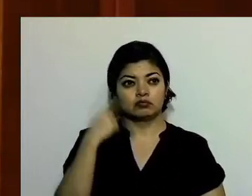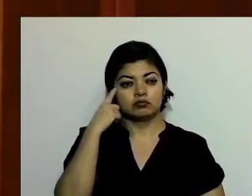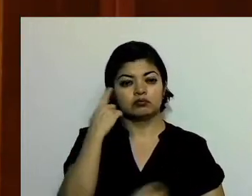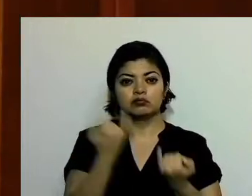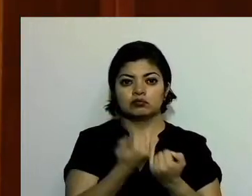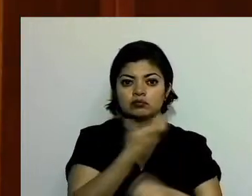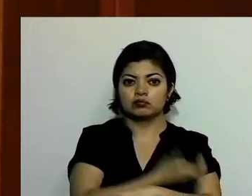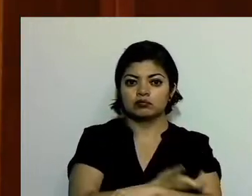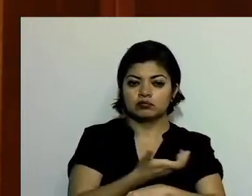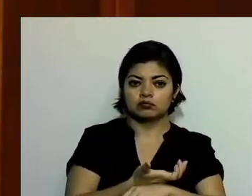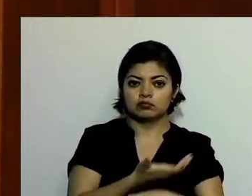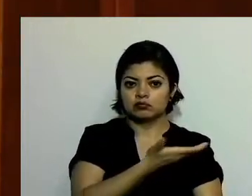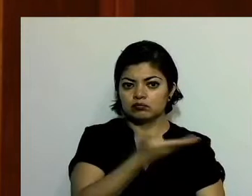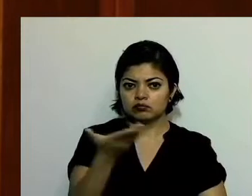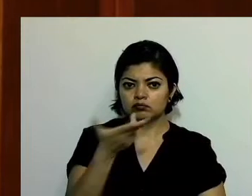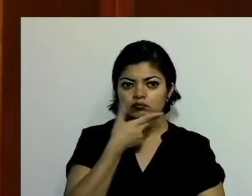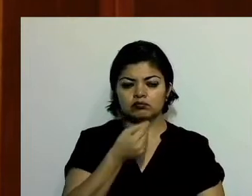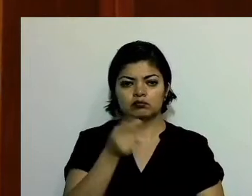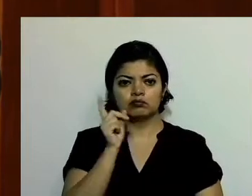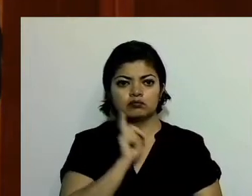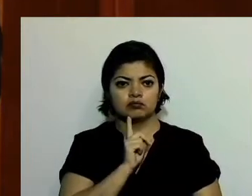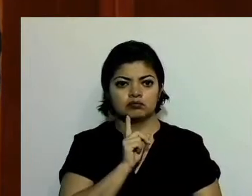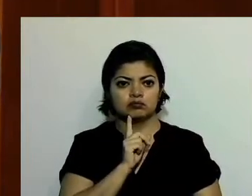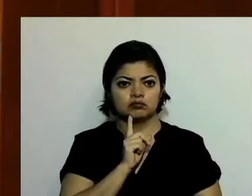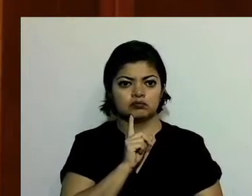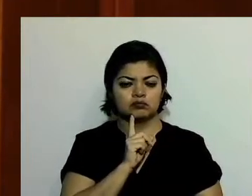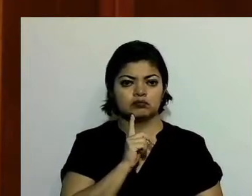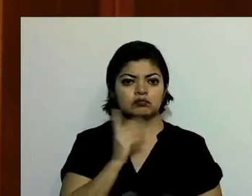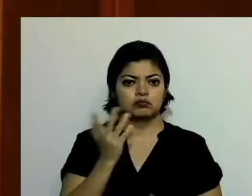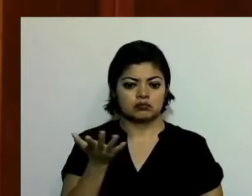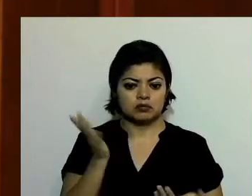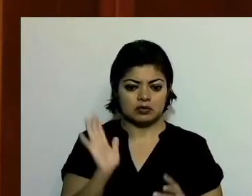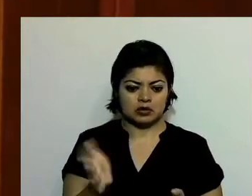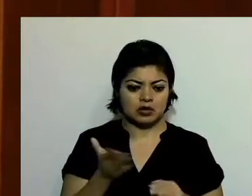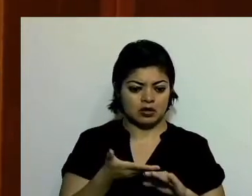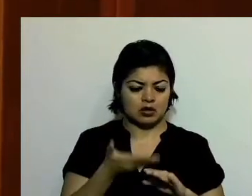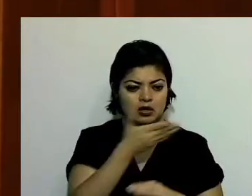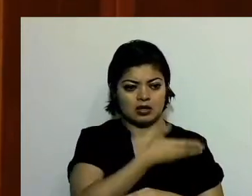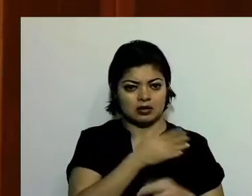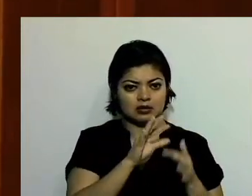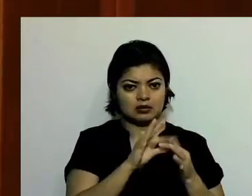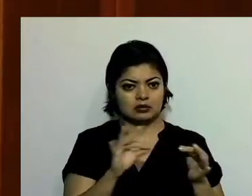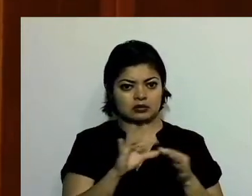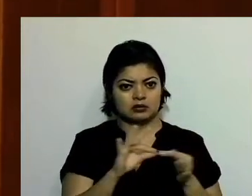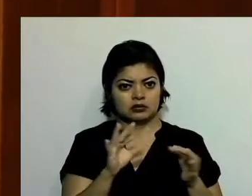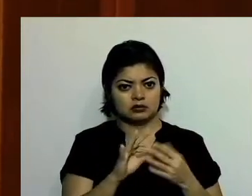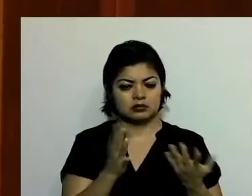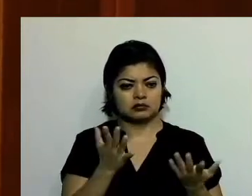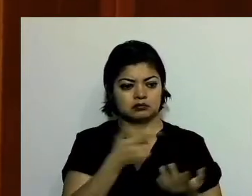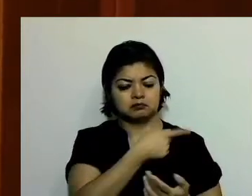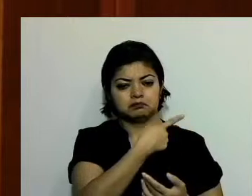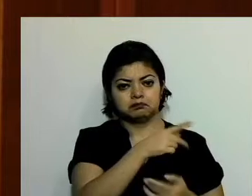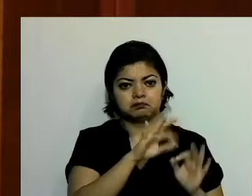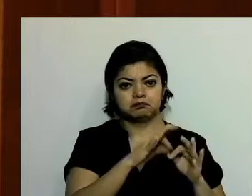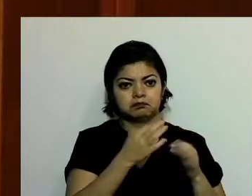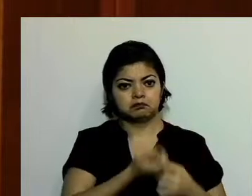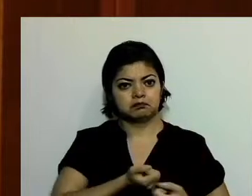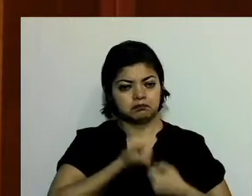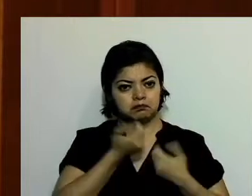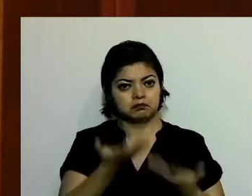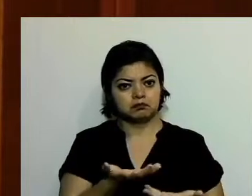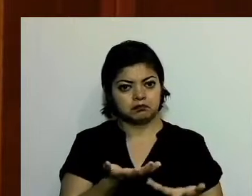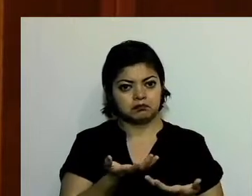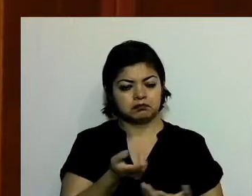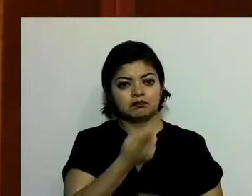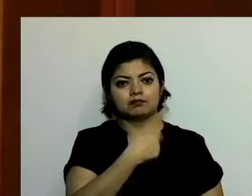compañeros que me han antecedido en la palabra, han expresado, en buscar